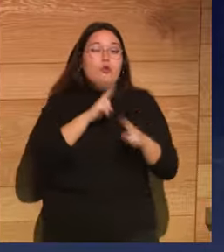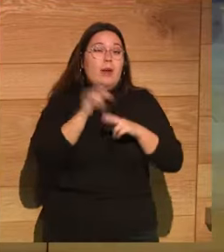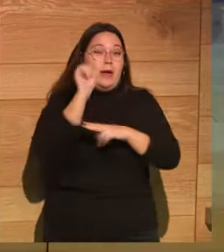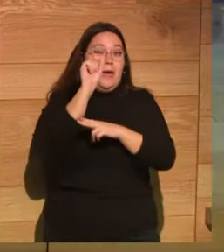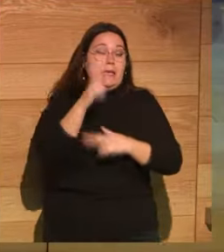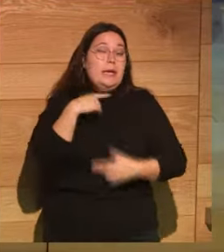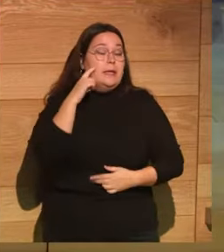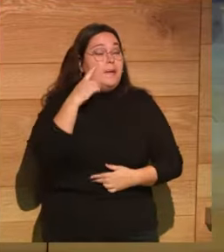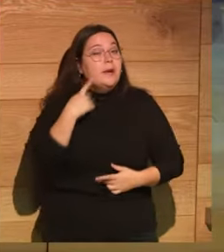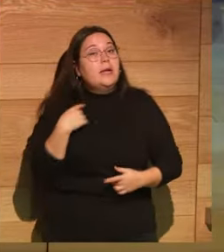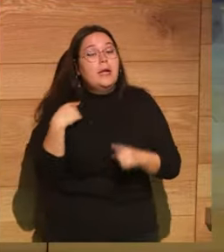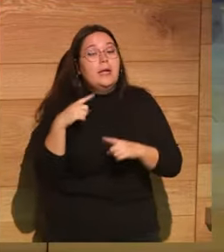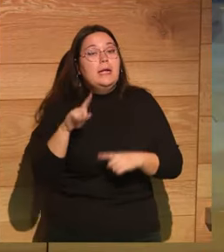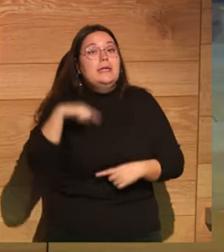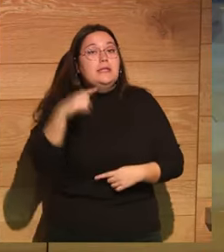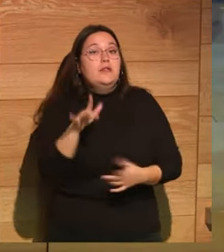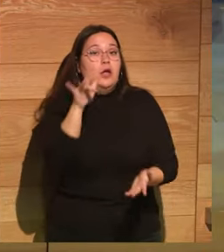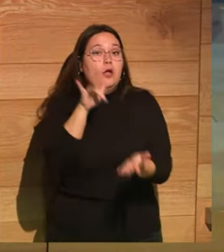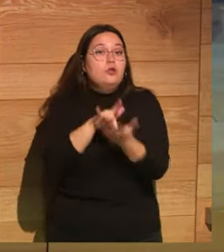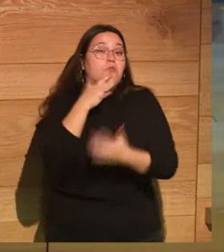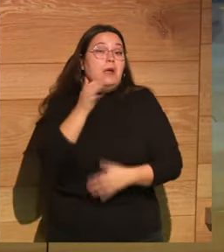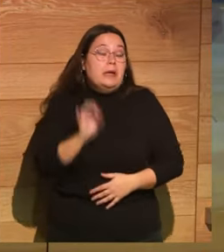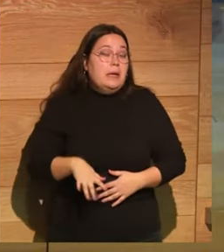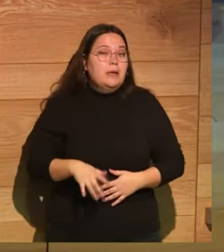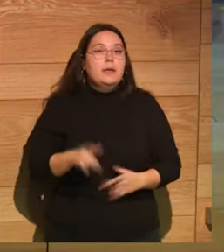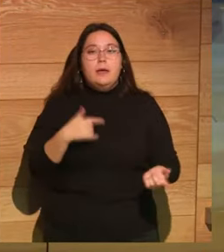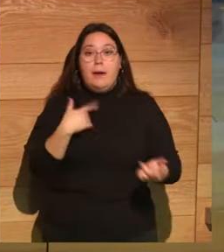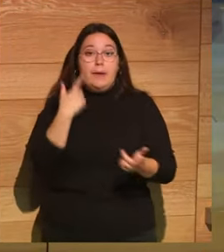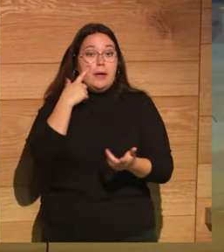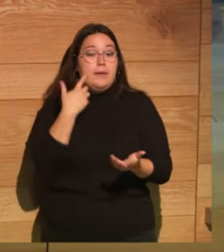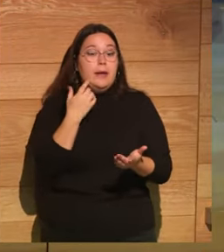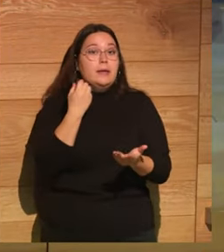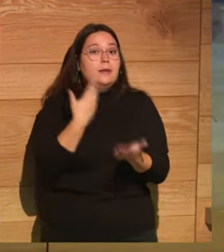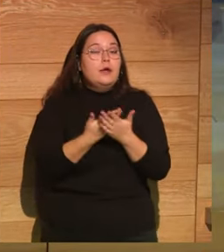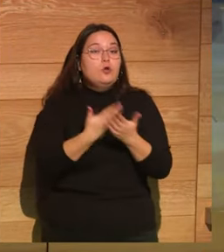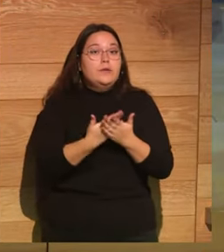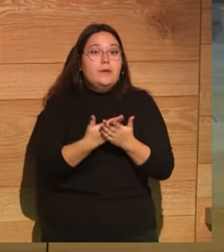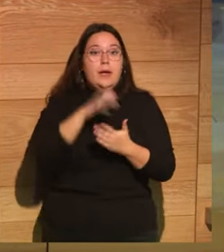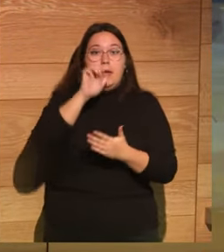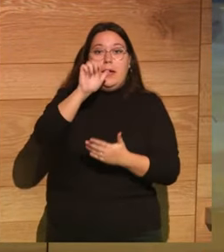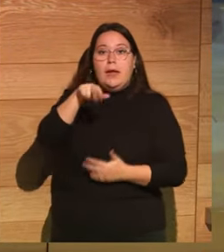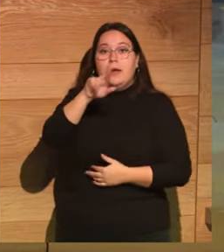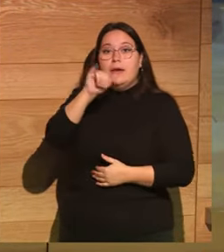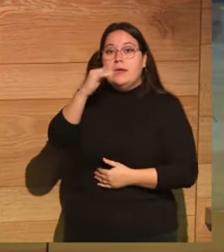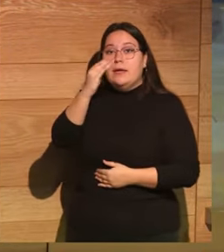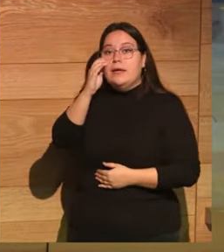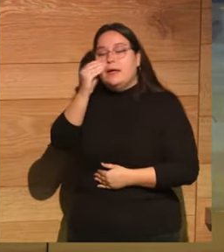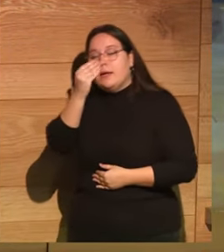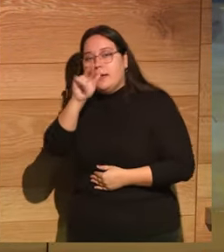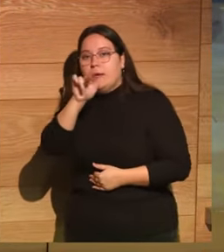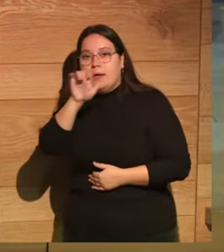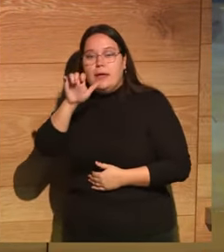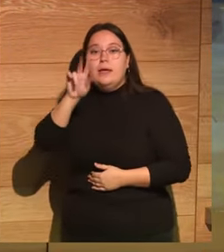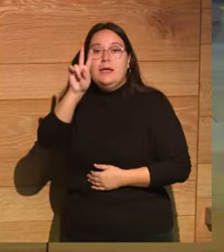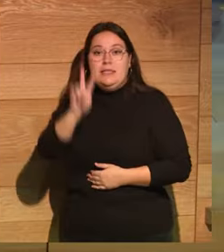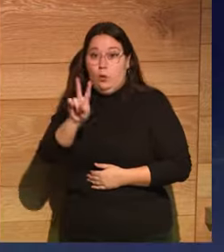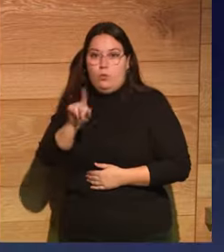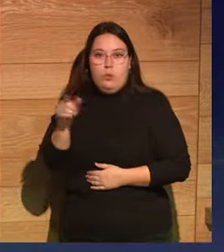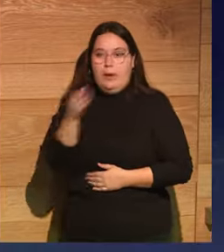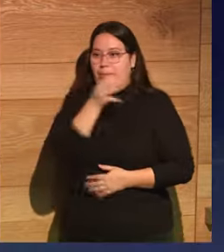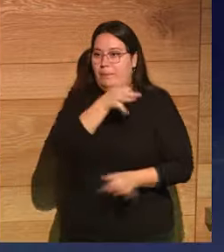sucesor. Y él escribió la historia para justificar que Enrique II de Plantagenet era un rey absolutamente